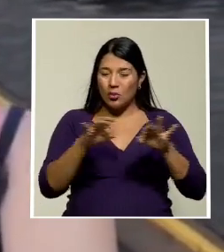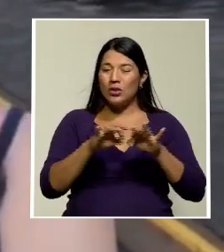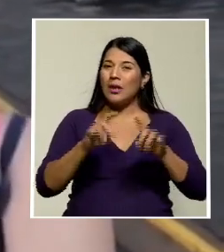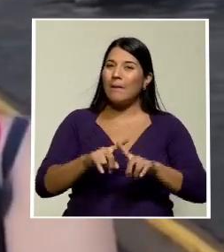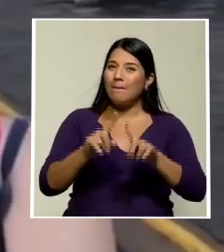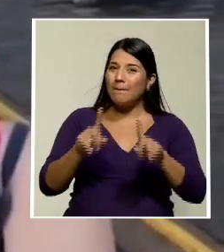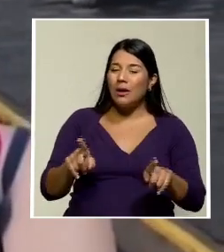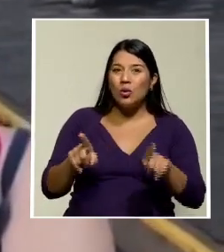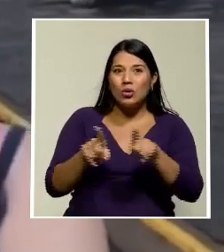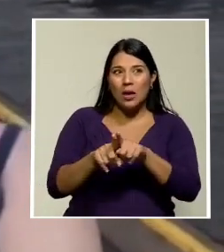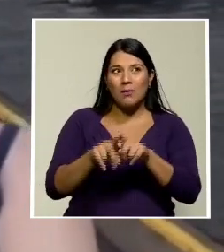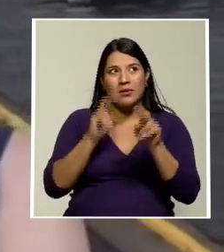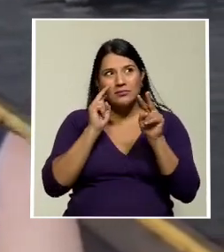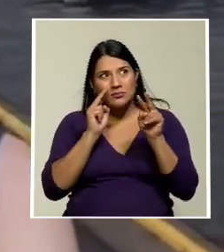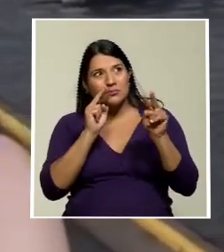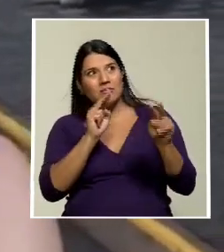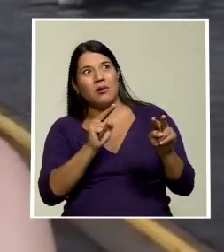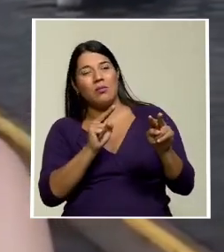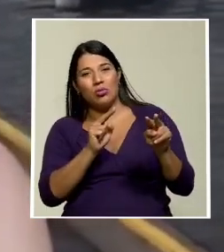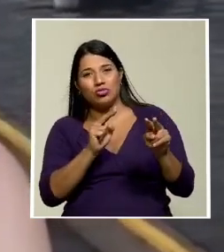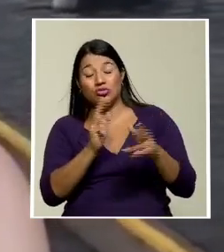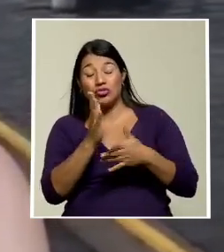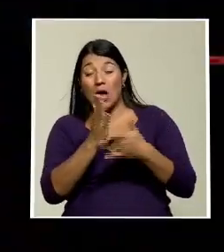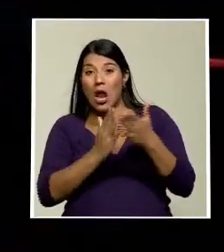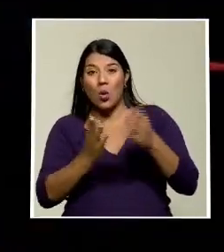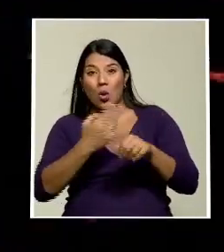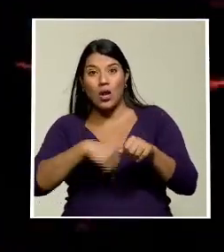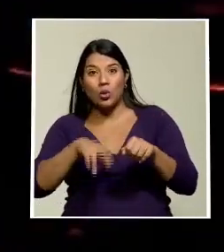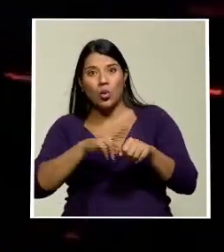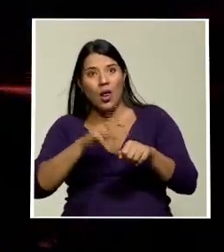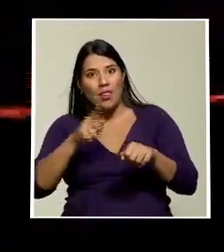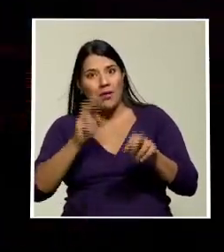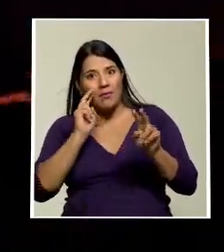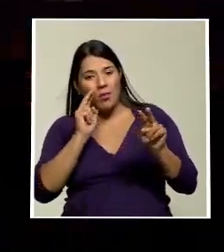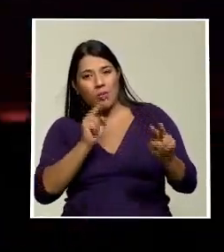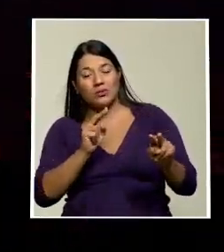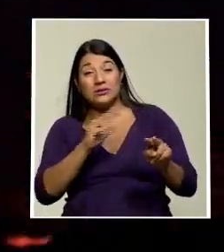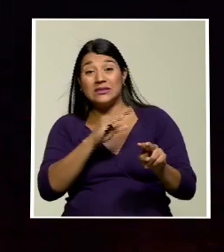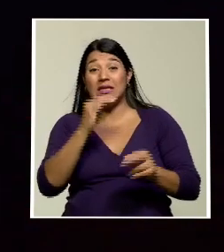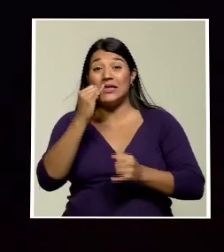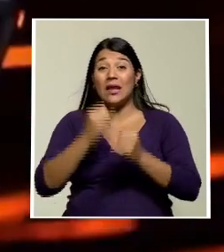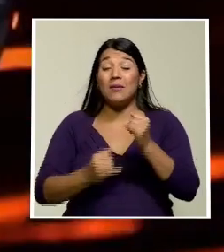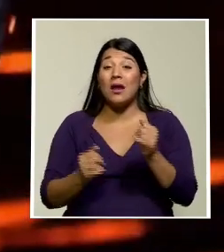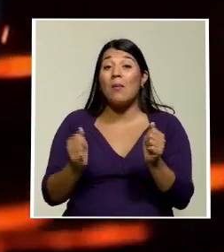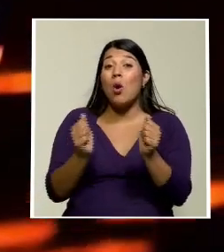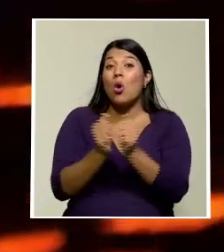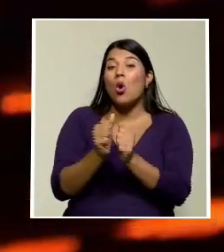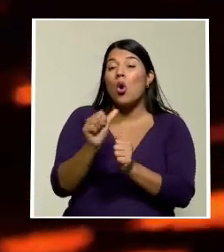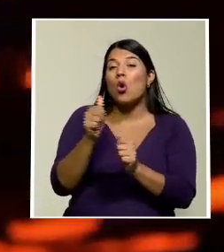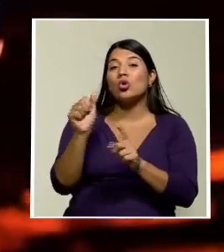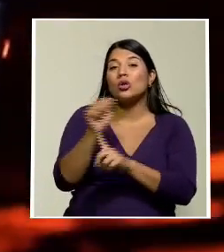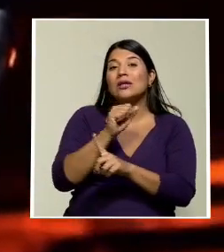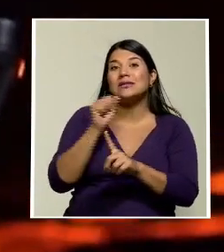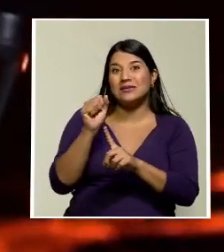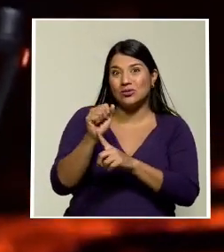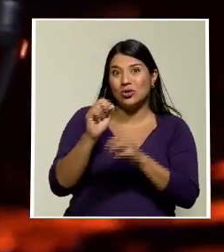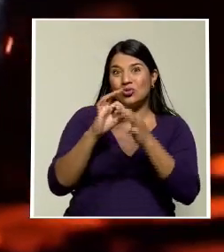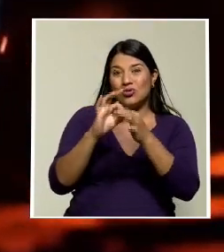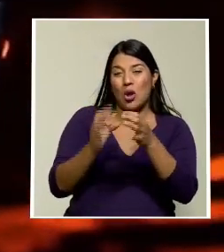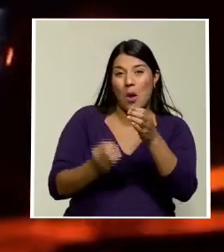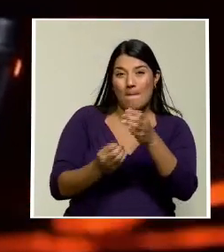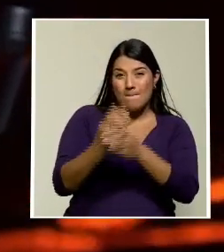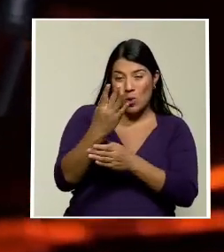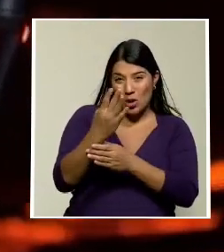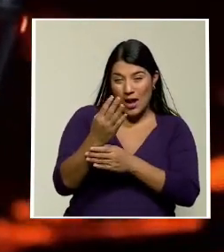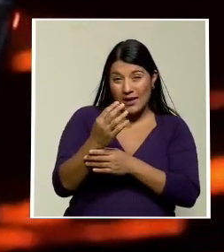es un espectáculo de la naturaleza y merece la pena vivirlo y terminamos con otras imágenes sobrecogedoras del volcán estas